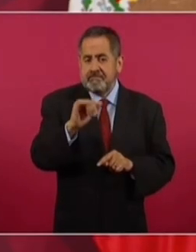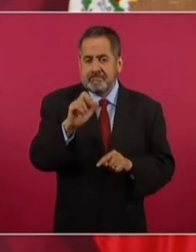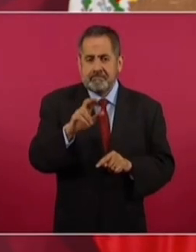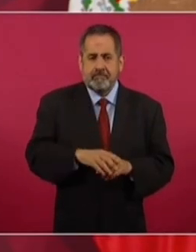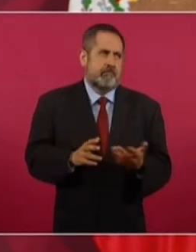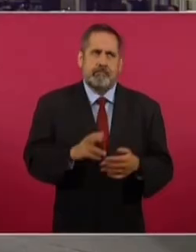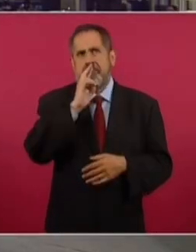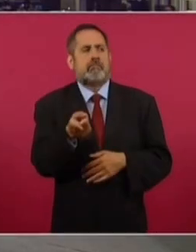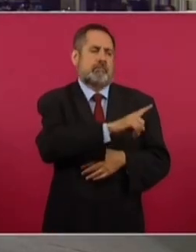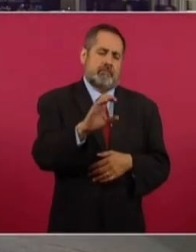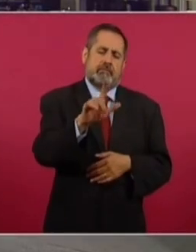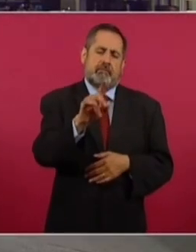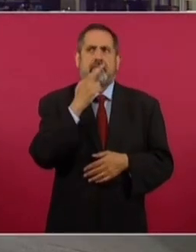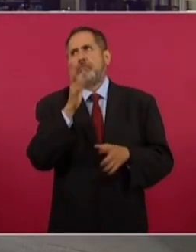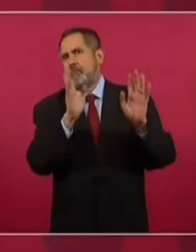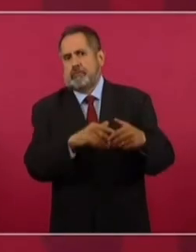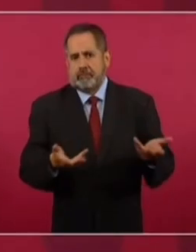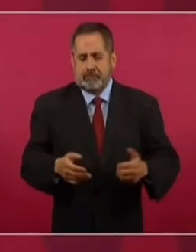está mejor Claudio.